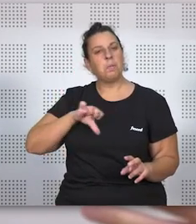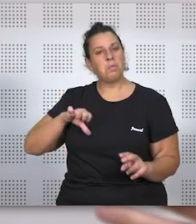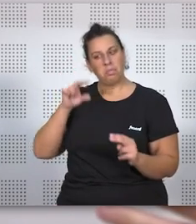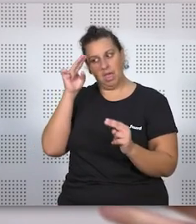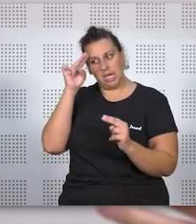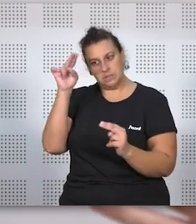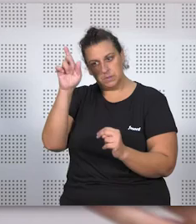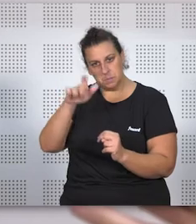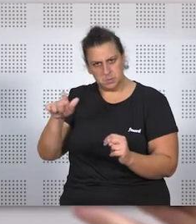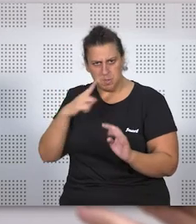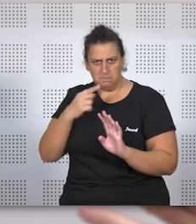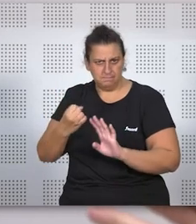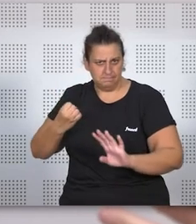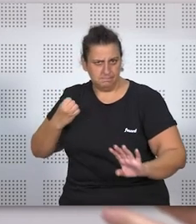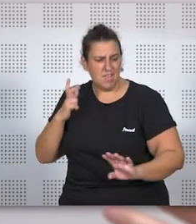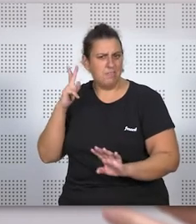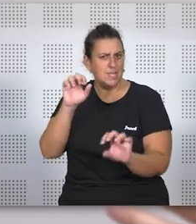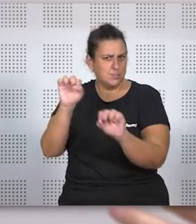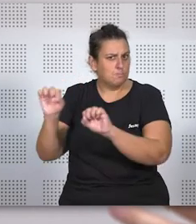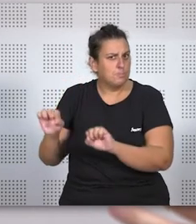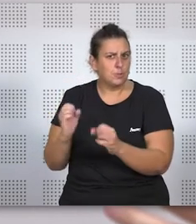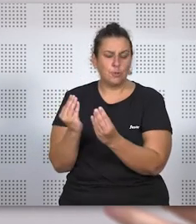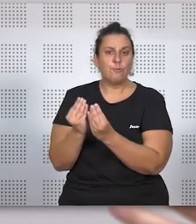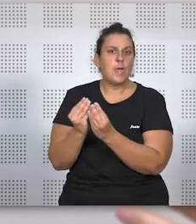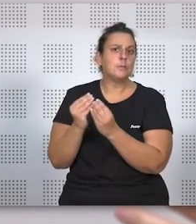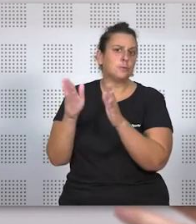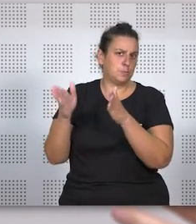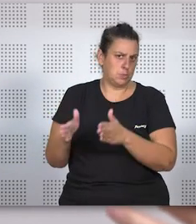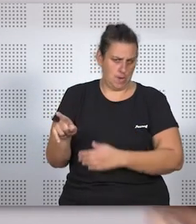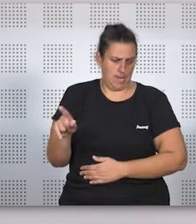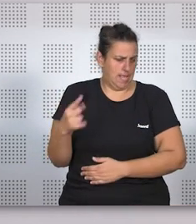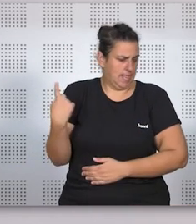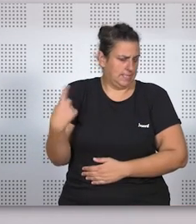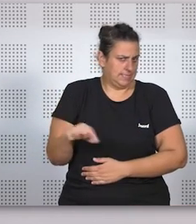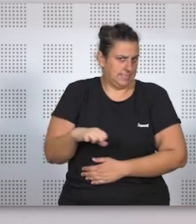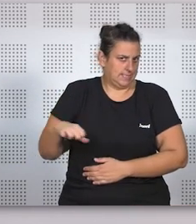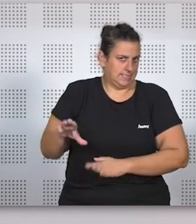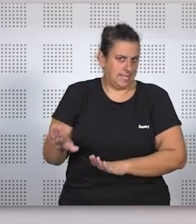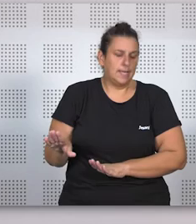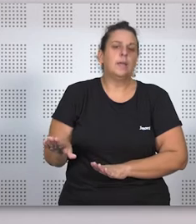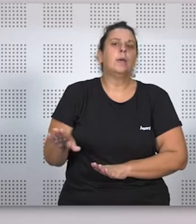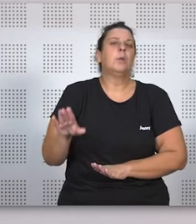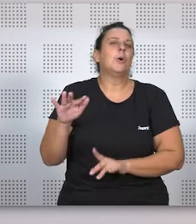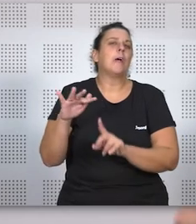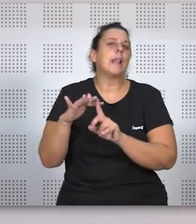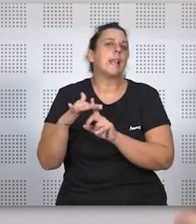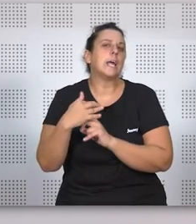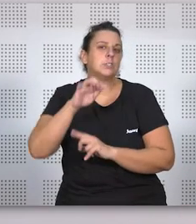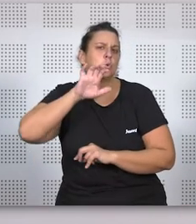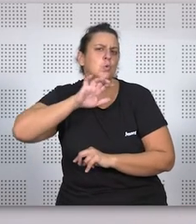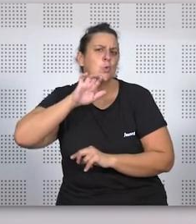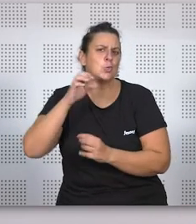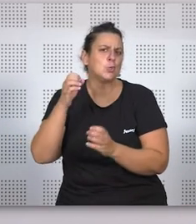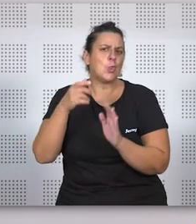de los implicados, su derecho a la protección de datos personales, ¿nos podrías contar algún caso curioso sobre